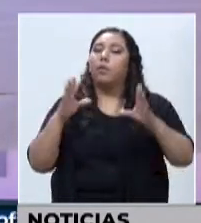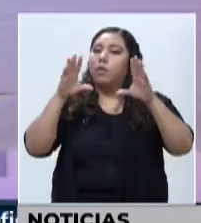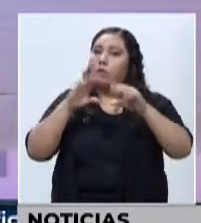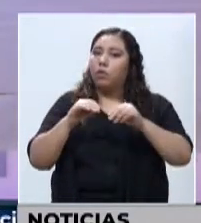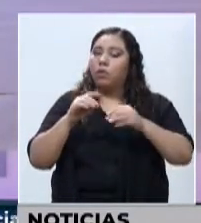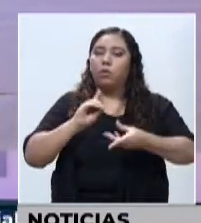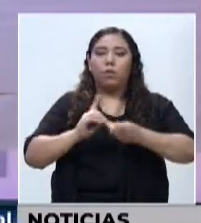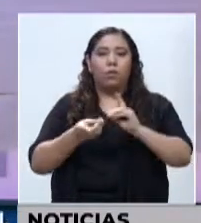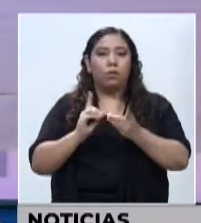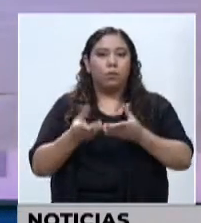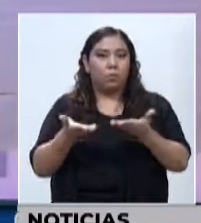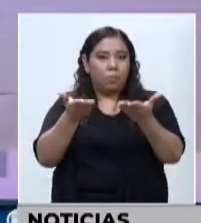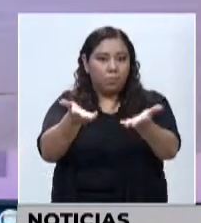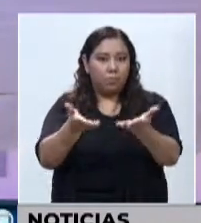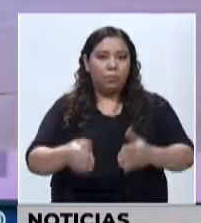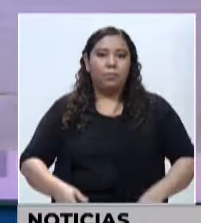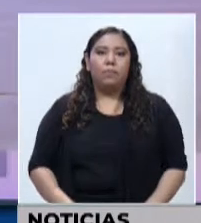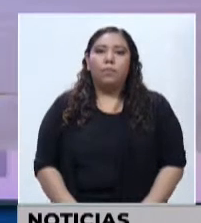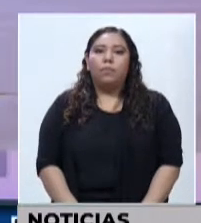noches y los dejamos con los deportes.